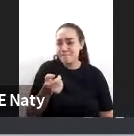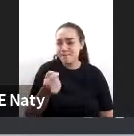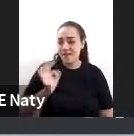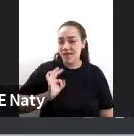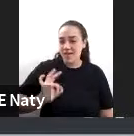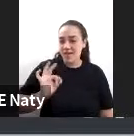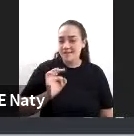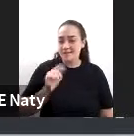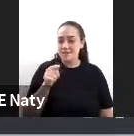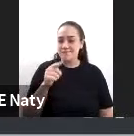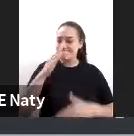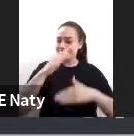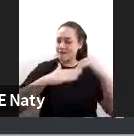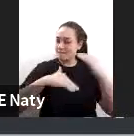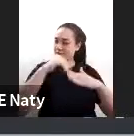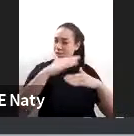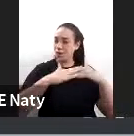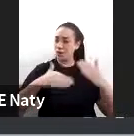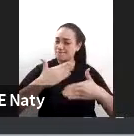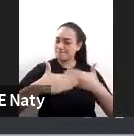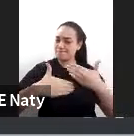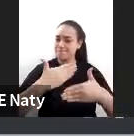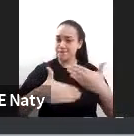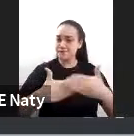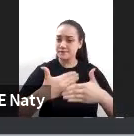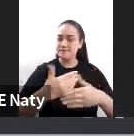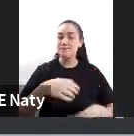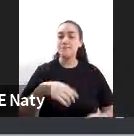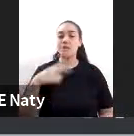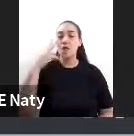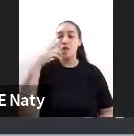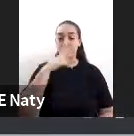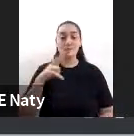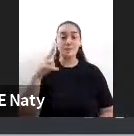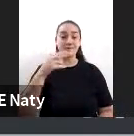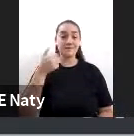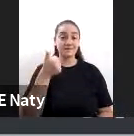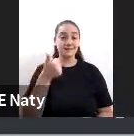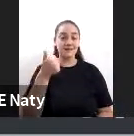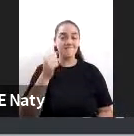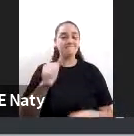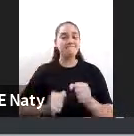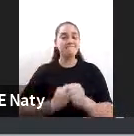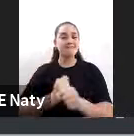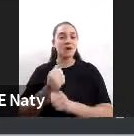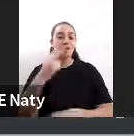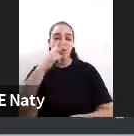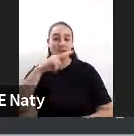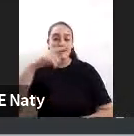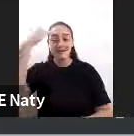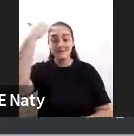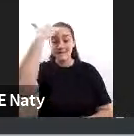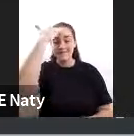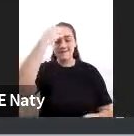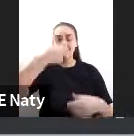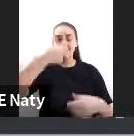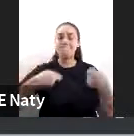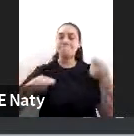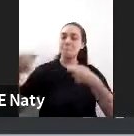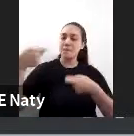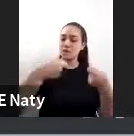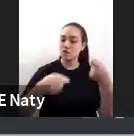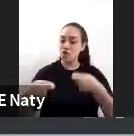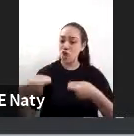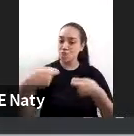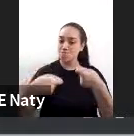infraestructura entre 2006 y 2015 realmente la inversión que se puso sobre todo lo que tiene que ver con